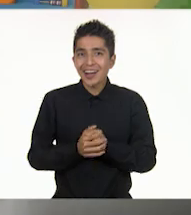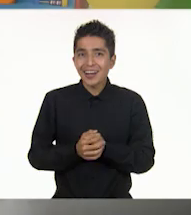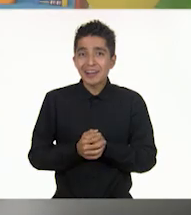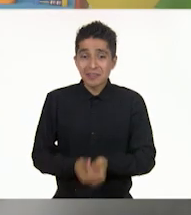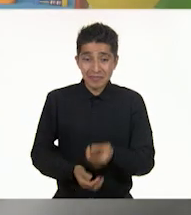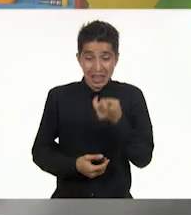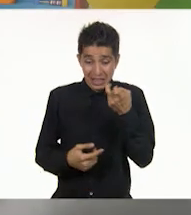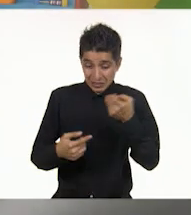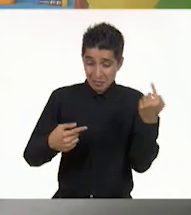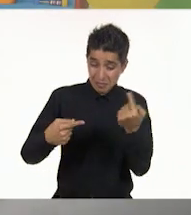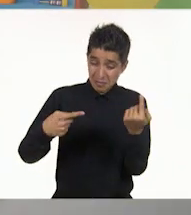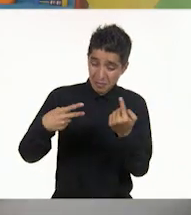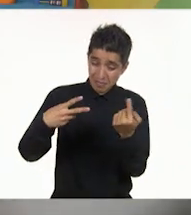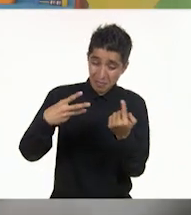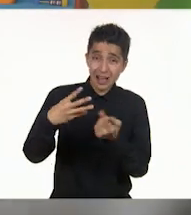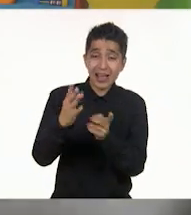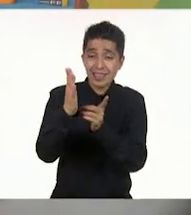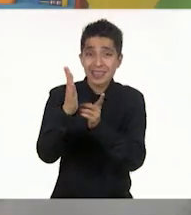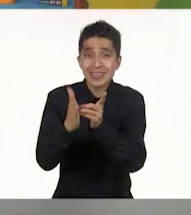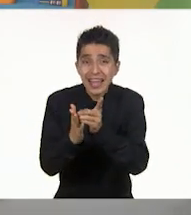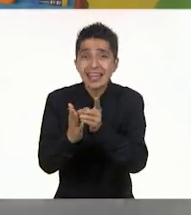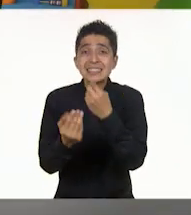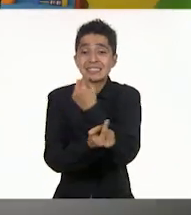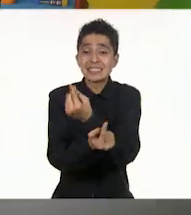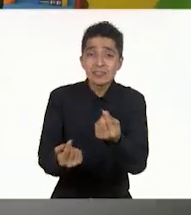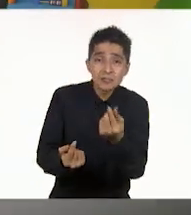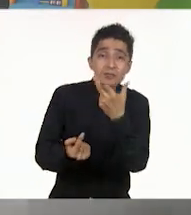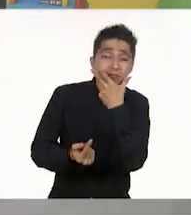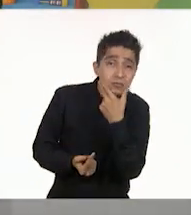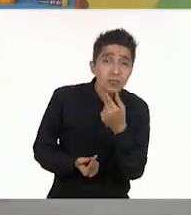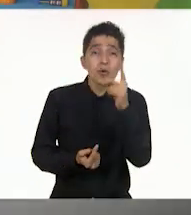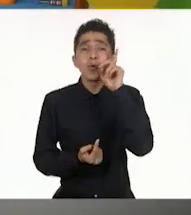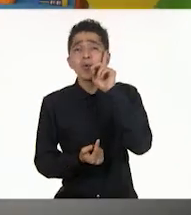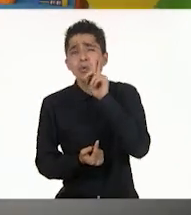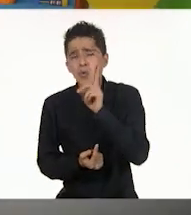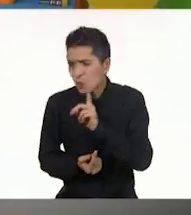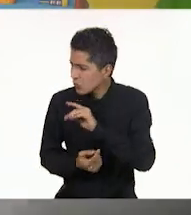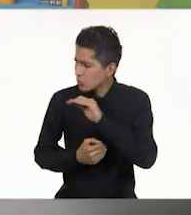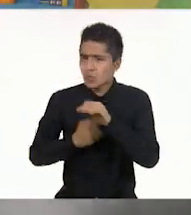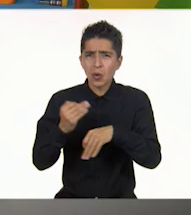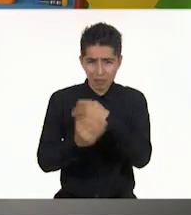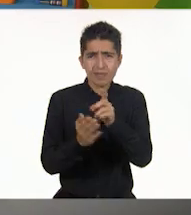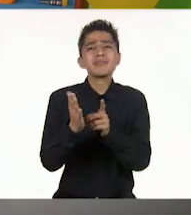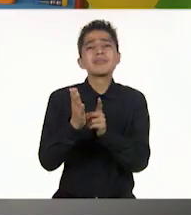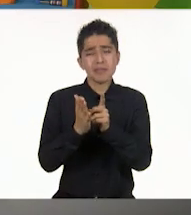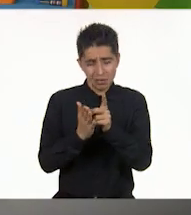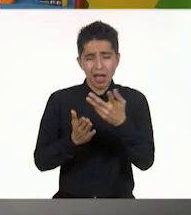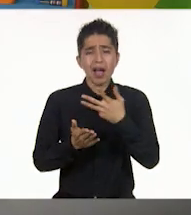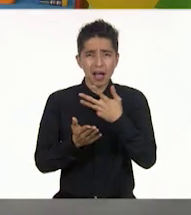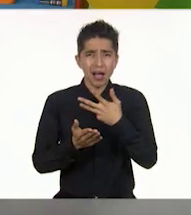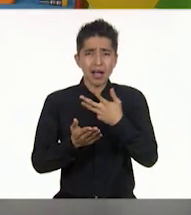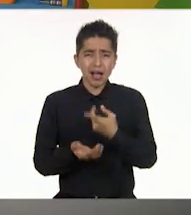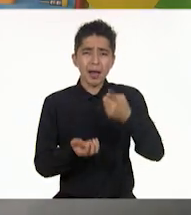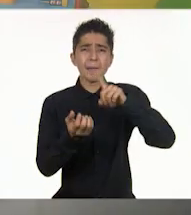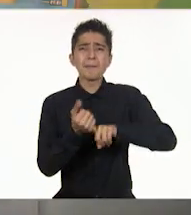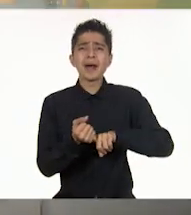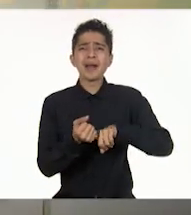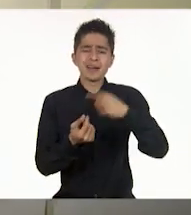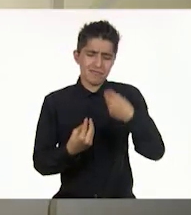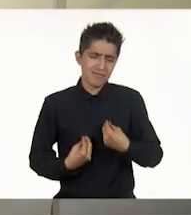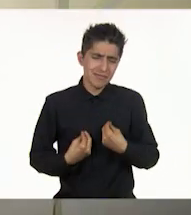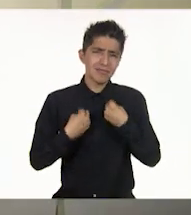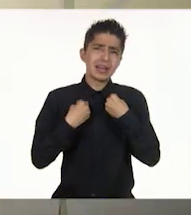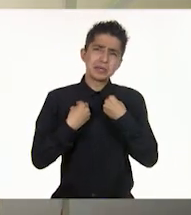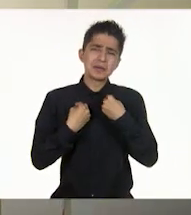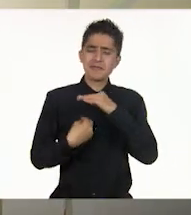Estos son los derechos de las niñas y de los niños que tenemos para vivir y ser